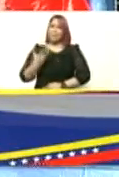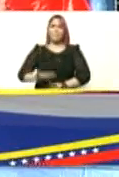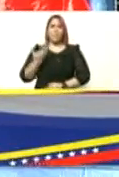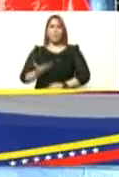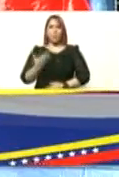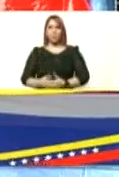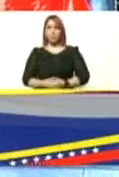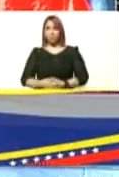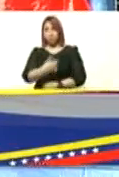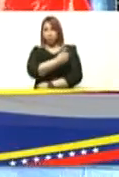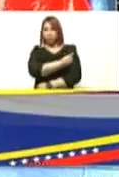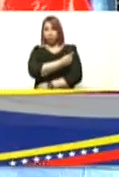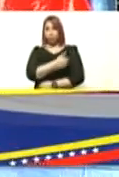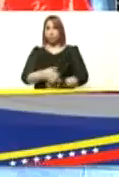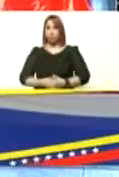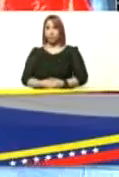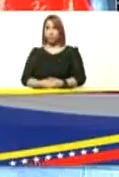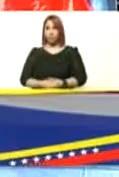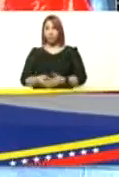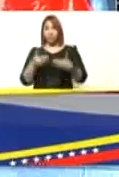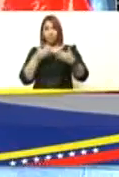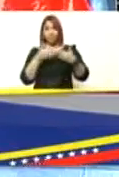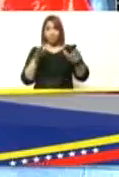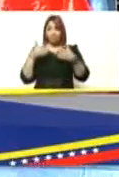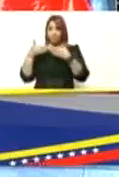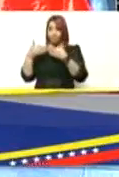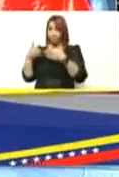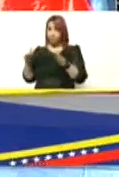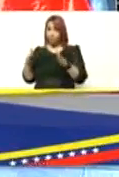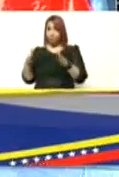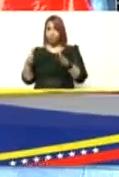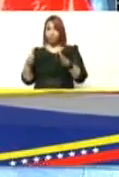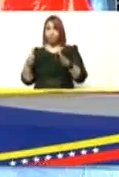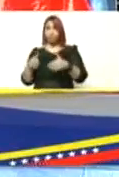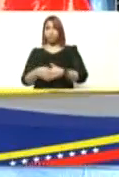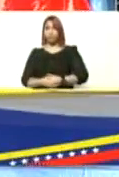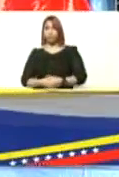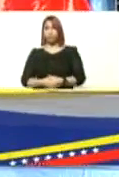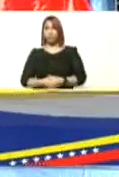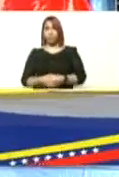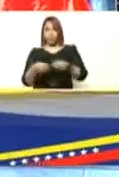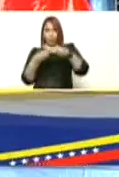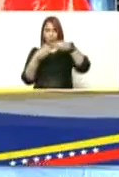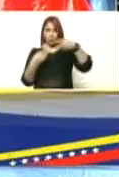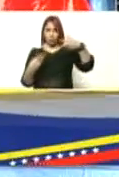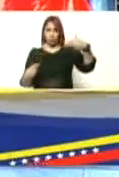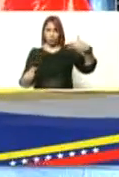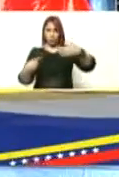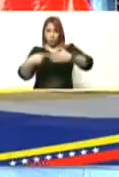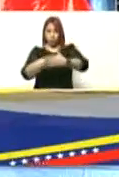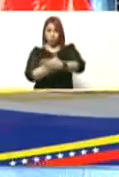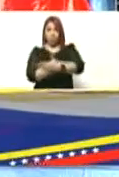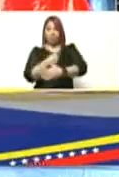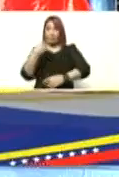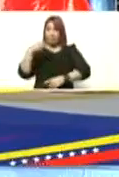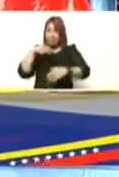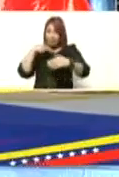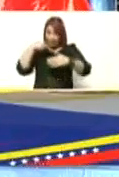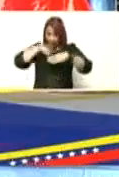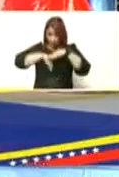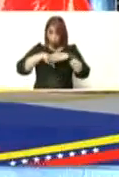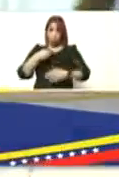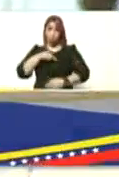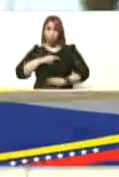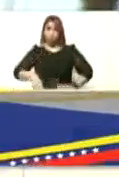la vacunación para garantizar las proteínas los anticuerpos que nos van a defender en presencia